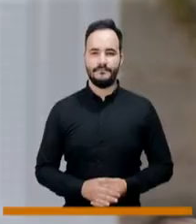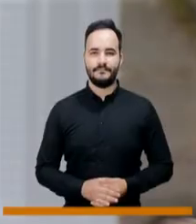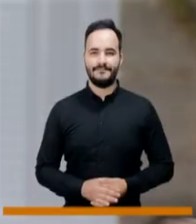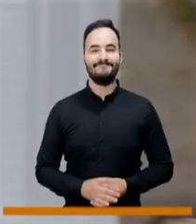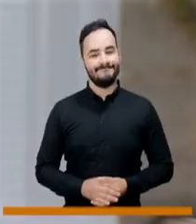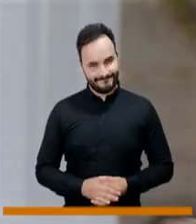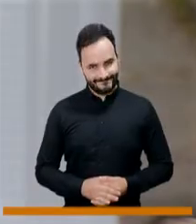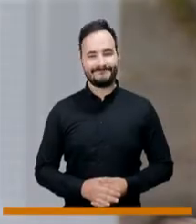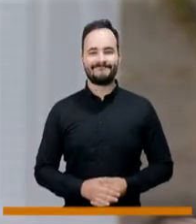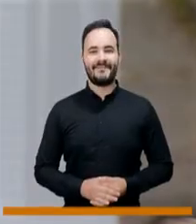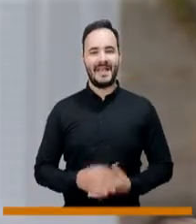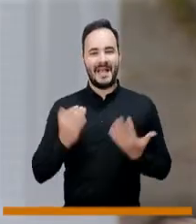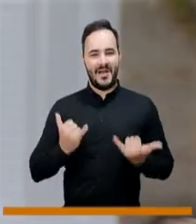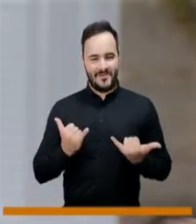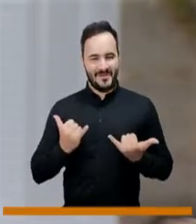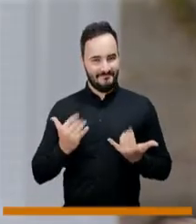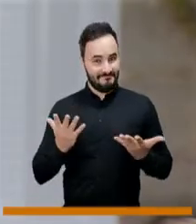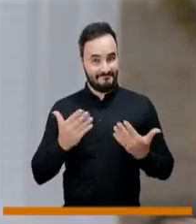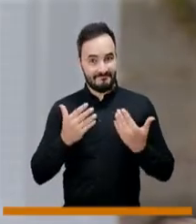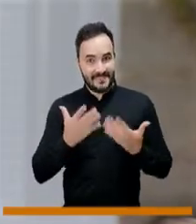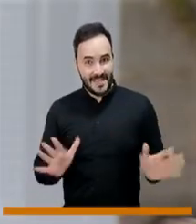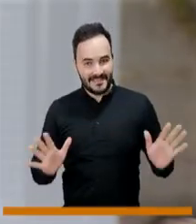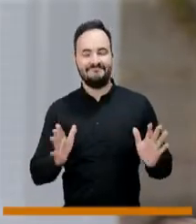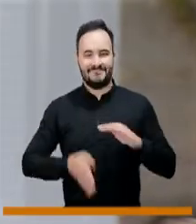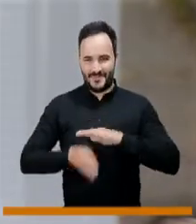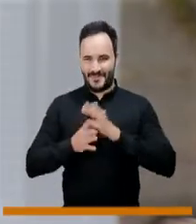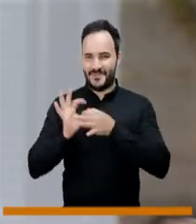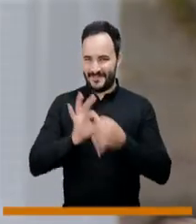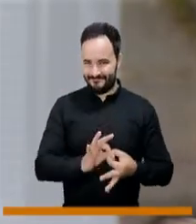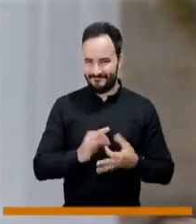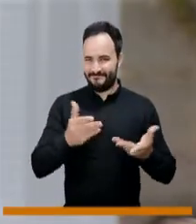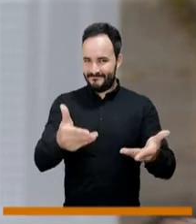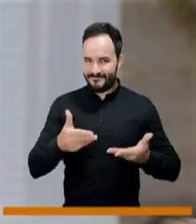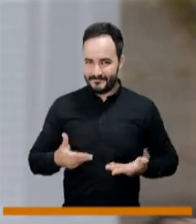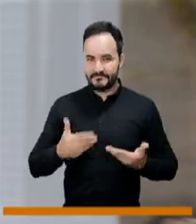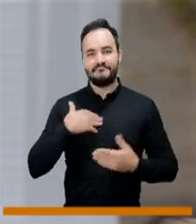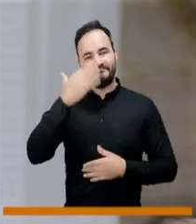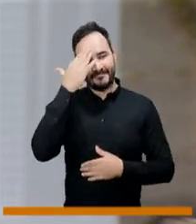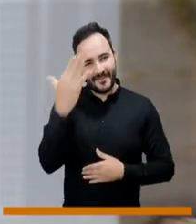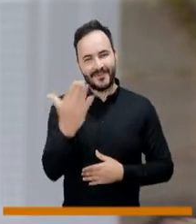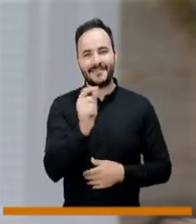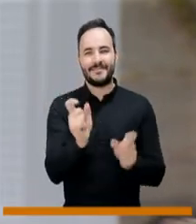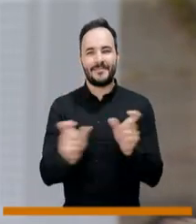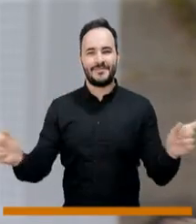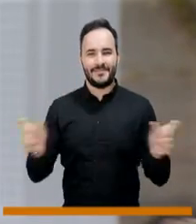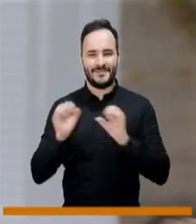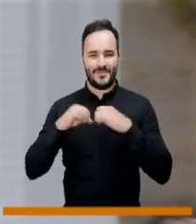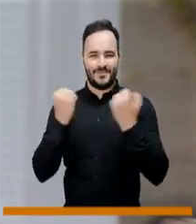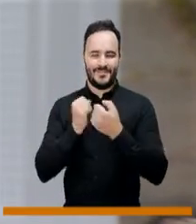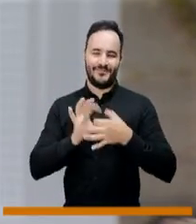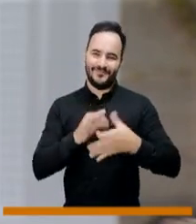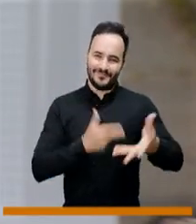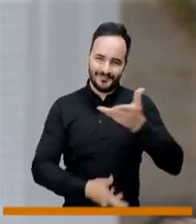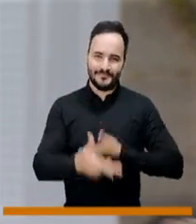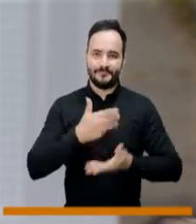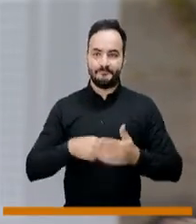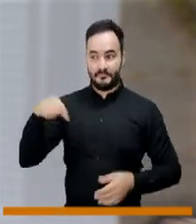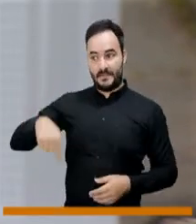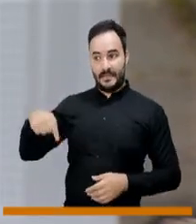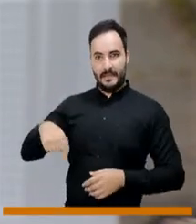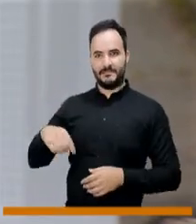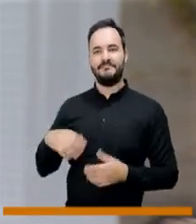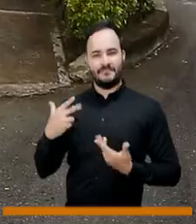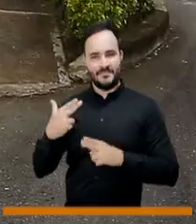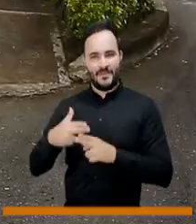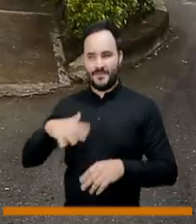Bueno, y nosotros continuamos en De Frente a la Gente y les quiero contar que aquí estamos desde Lomo y les voy